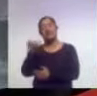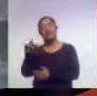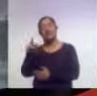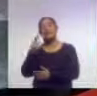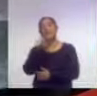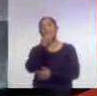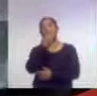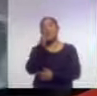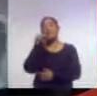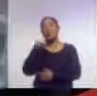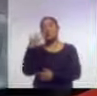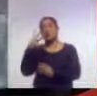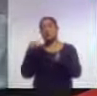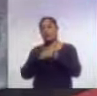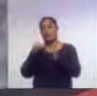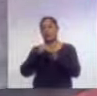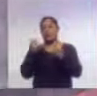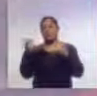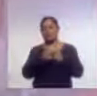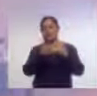.5 millones de pesos.